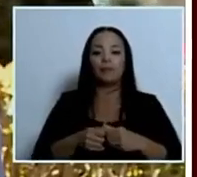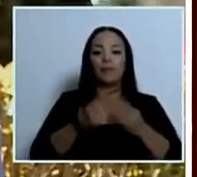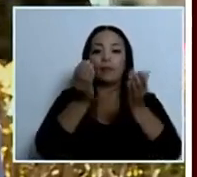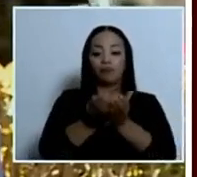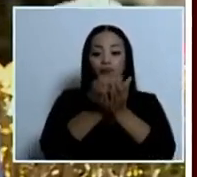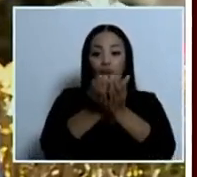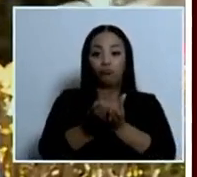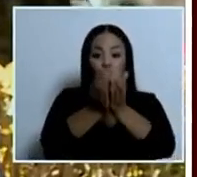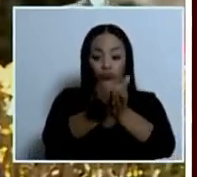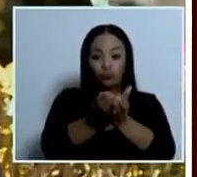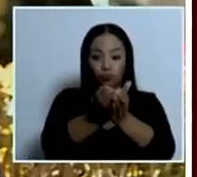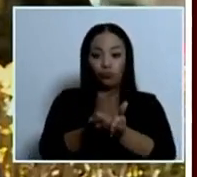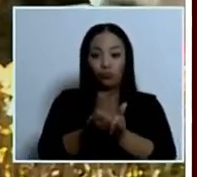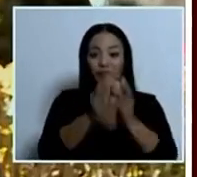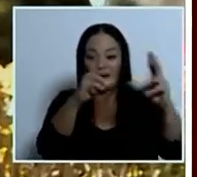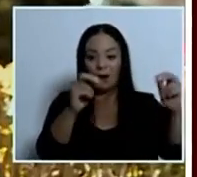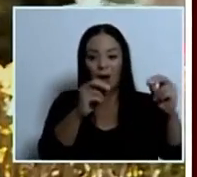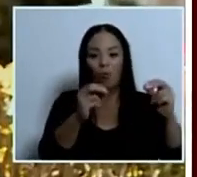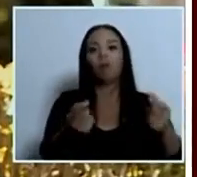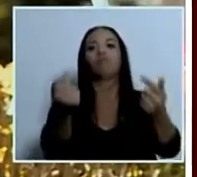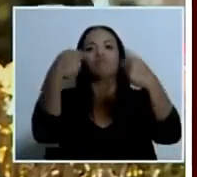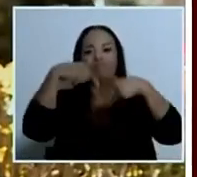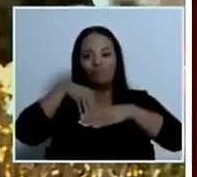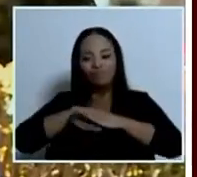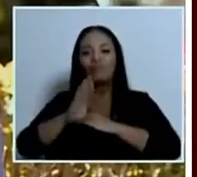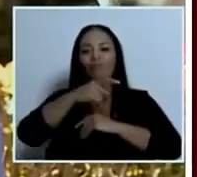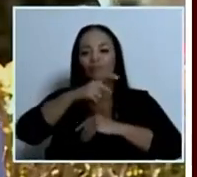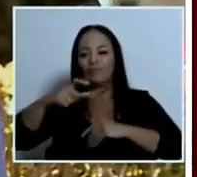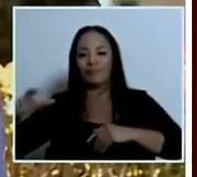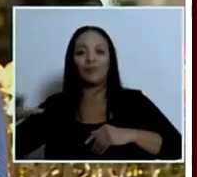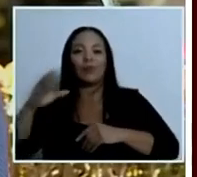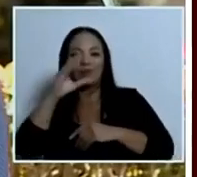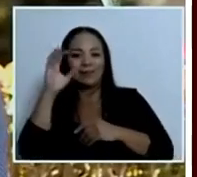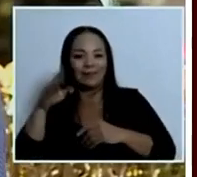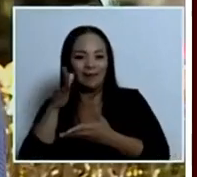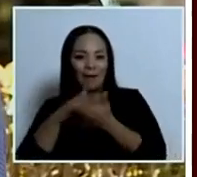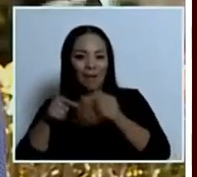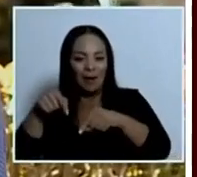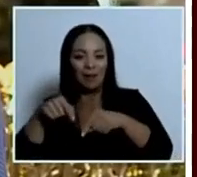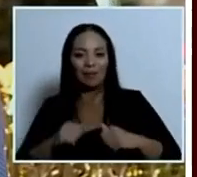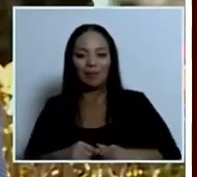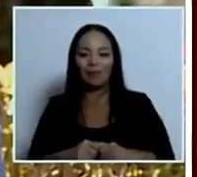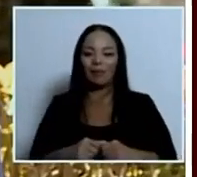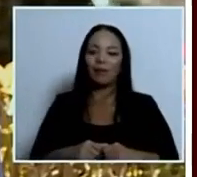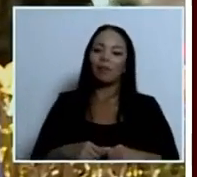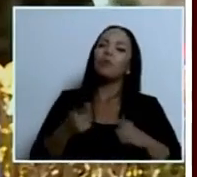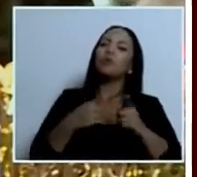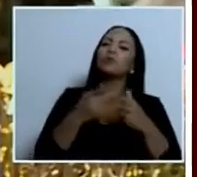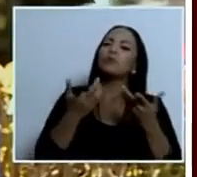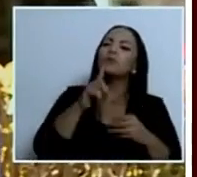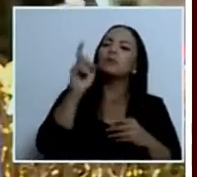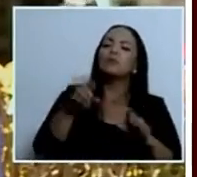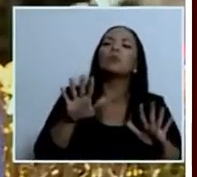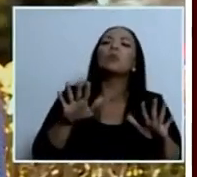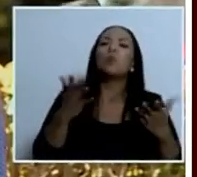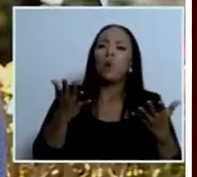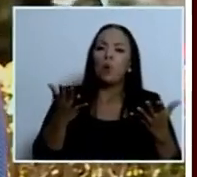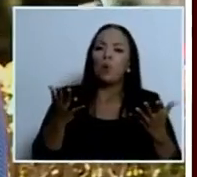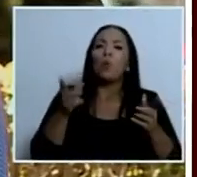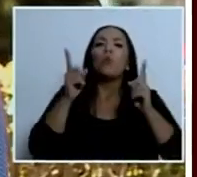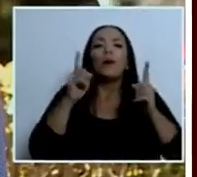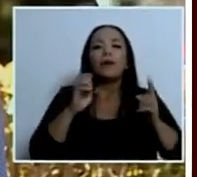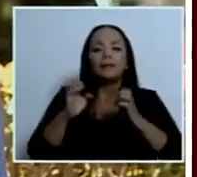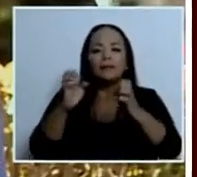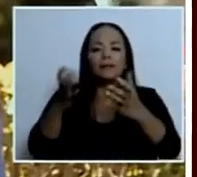aguas bilaterales entre Costa Rica y Nicaragua y hay un tema a cortar cuál va a ser la estrategia ministro y señor presidente